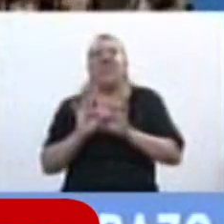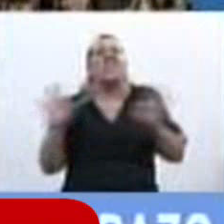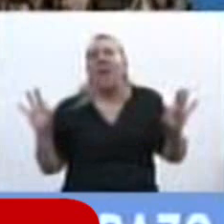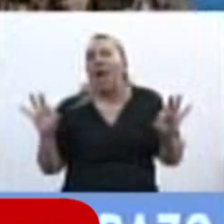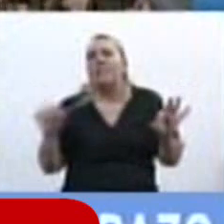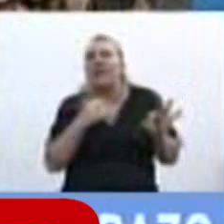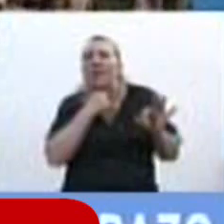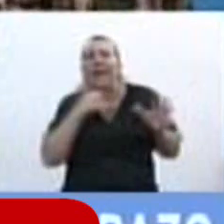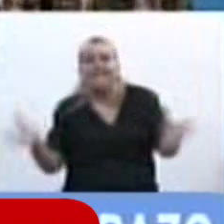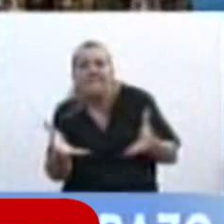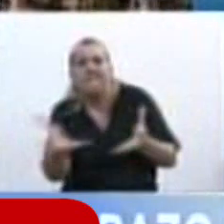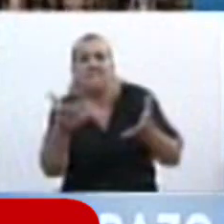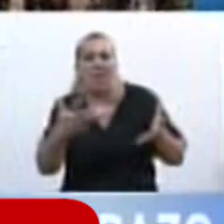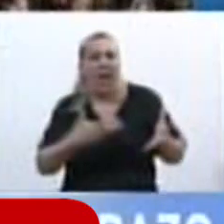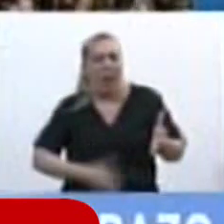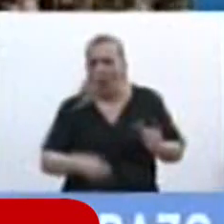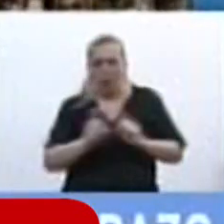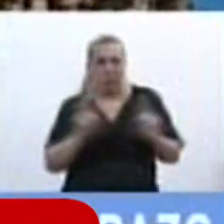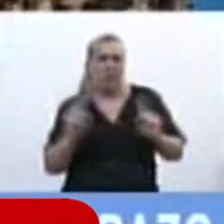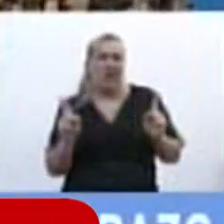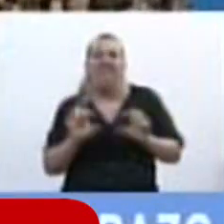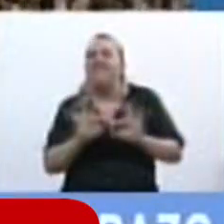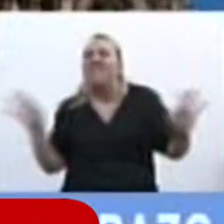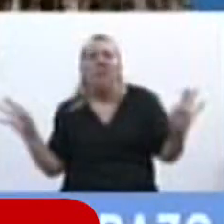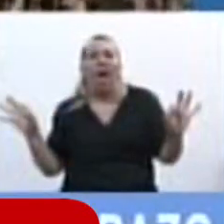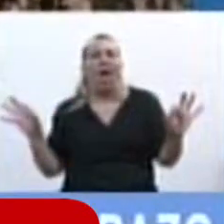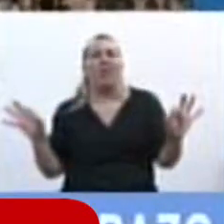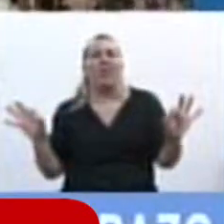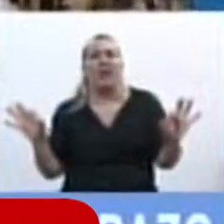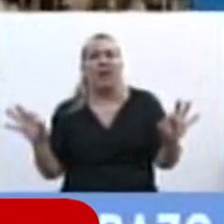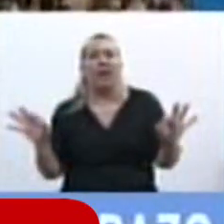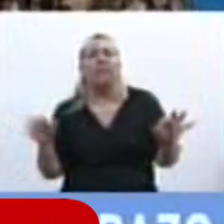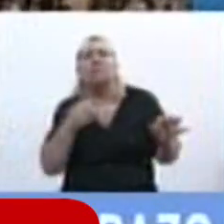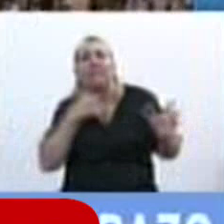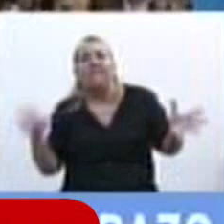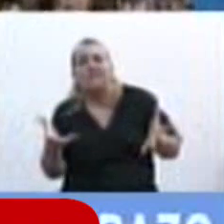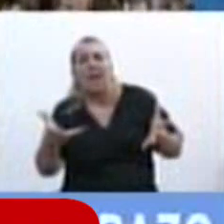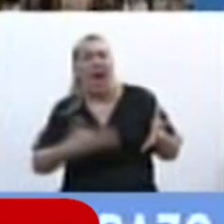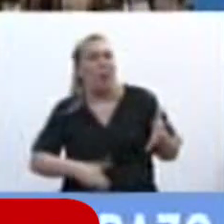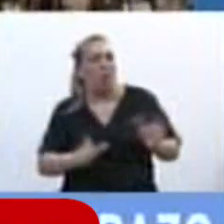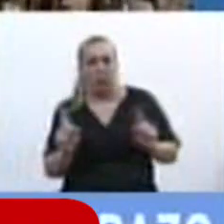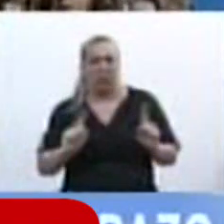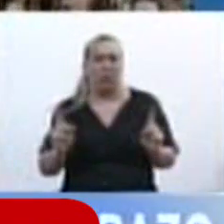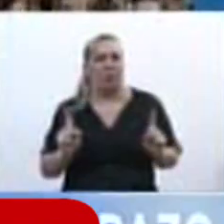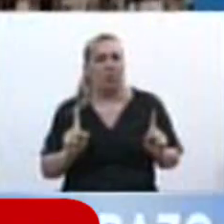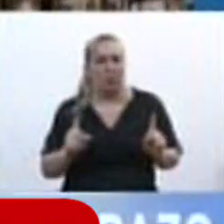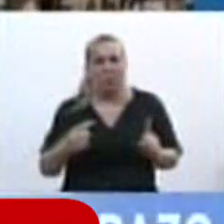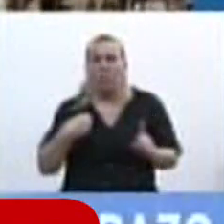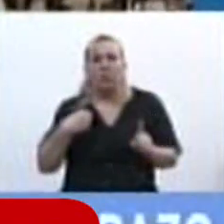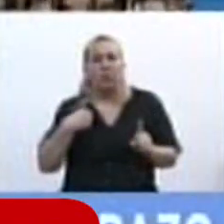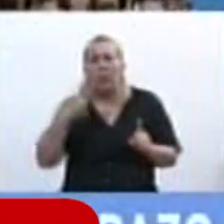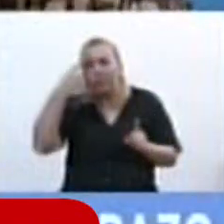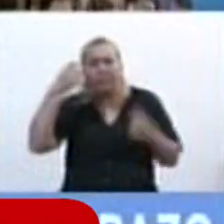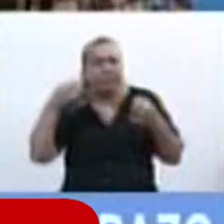de la interrupción del embarazo y nadie es promotor del aborto. Yo estoy absolutamente